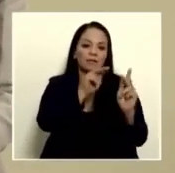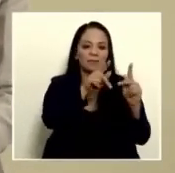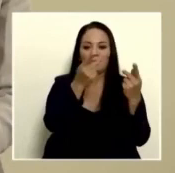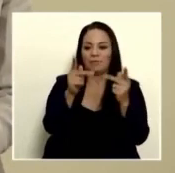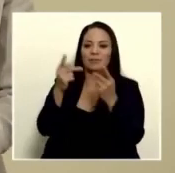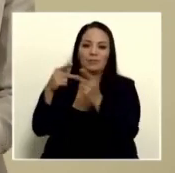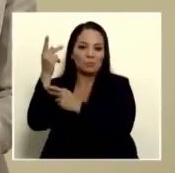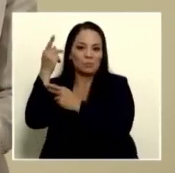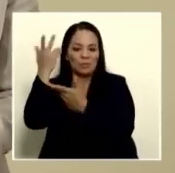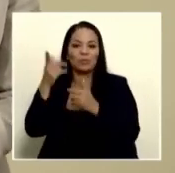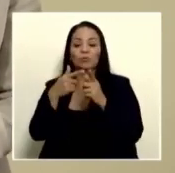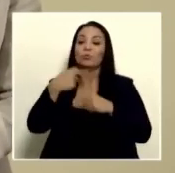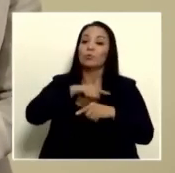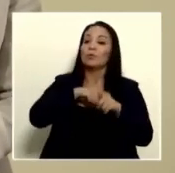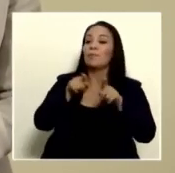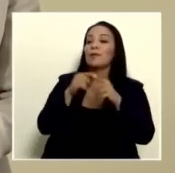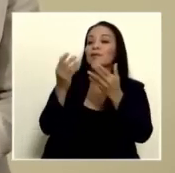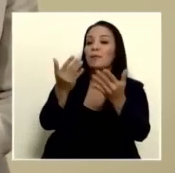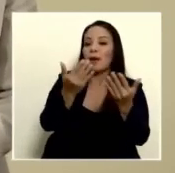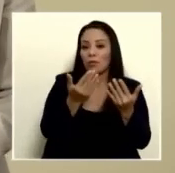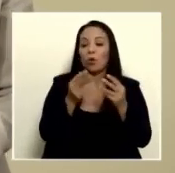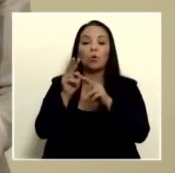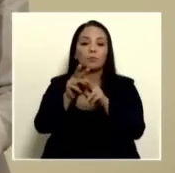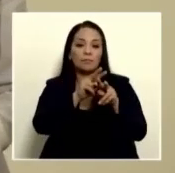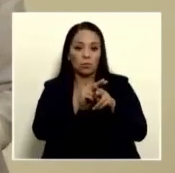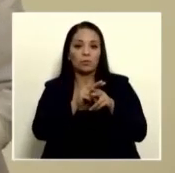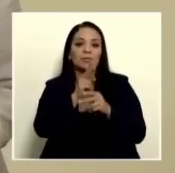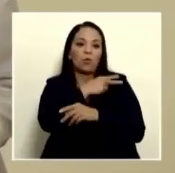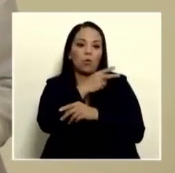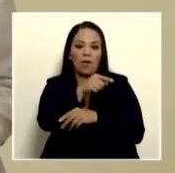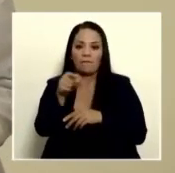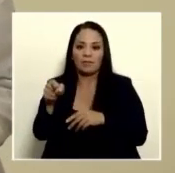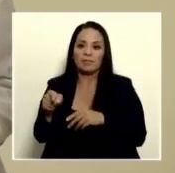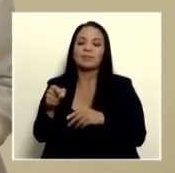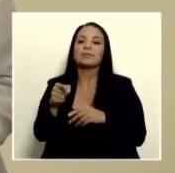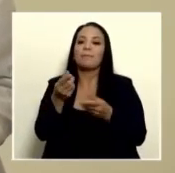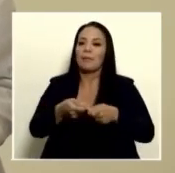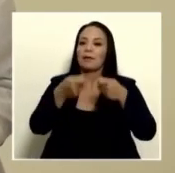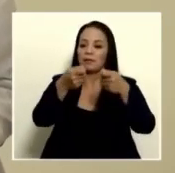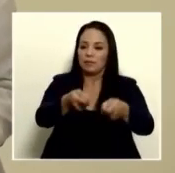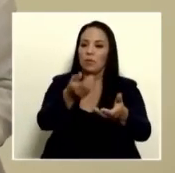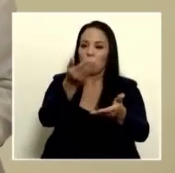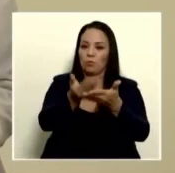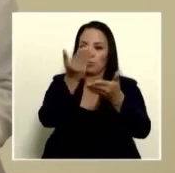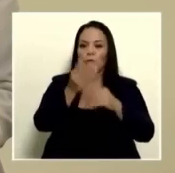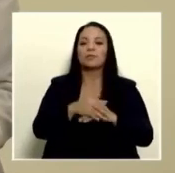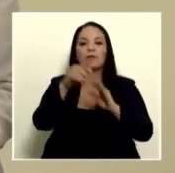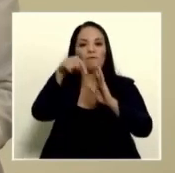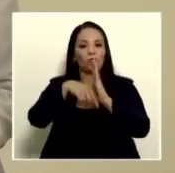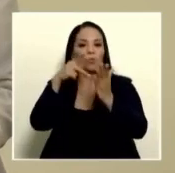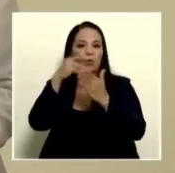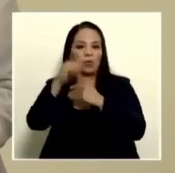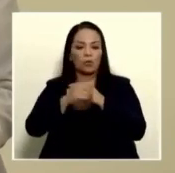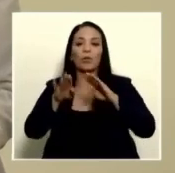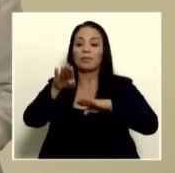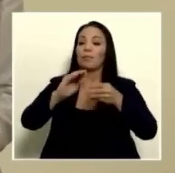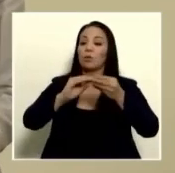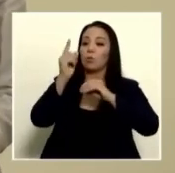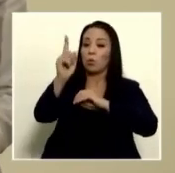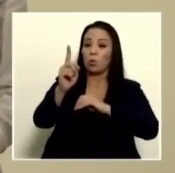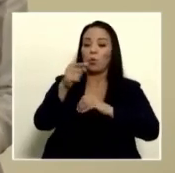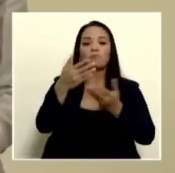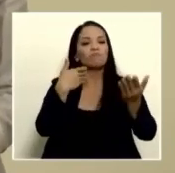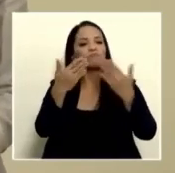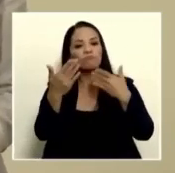que estamos también a la espera algunas observaciones de los jefes para presentar las vía mociones de fondo al proyecto en esa etapa aún nos encontramos en